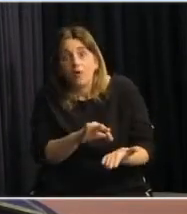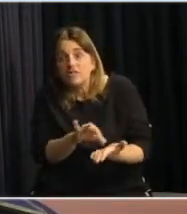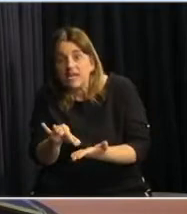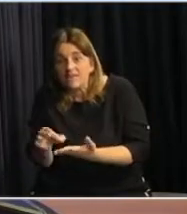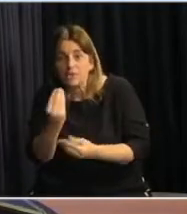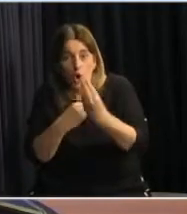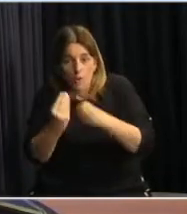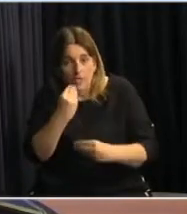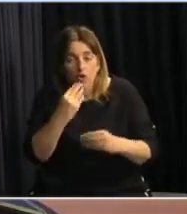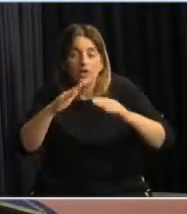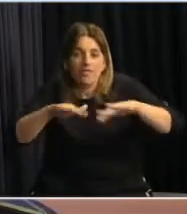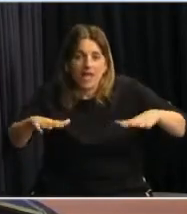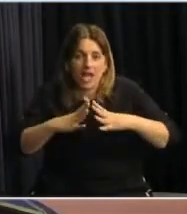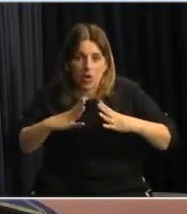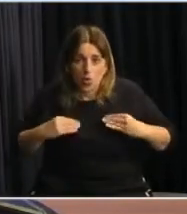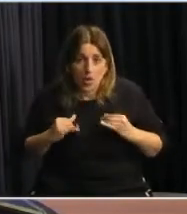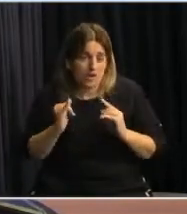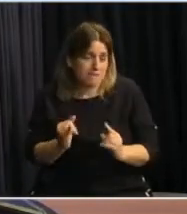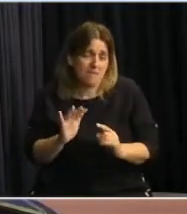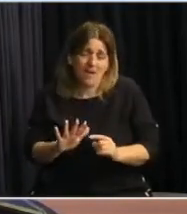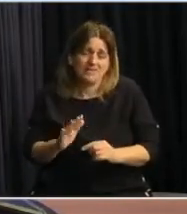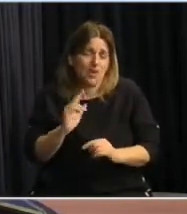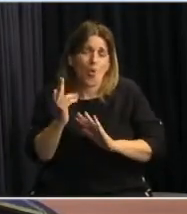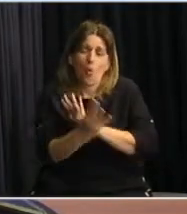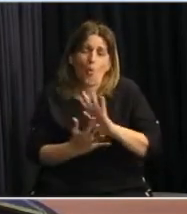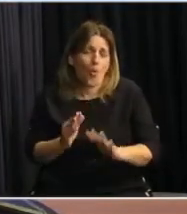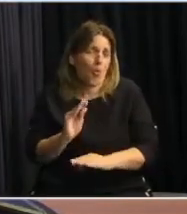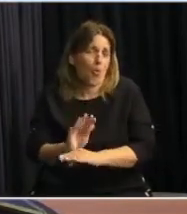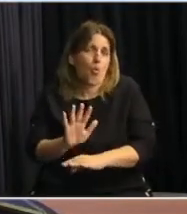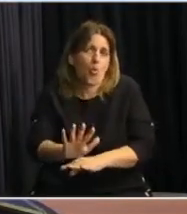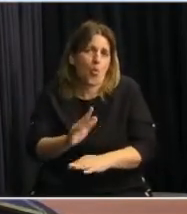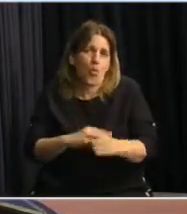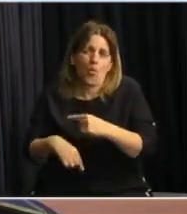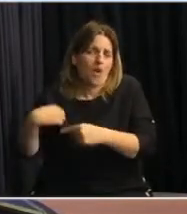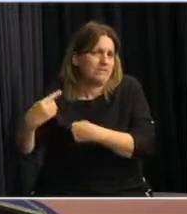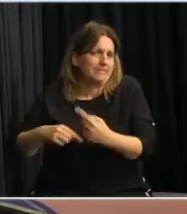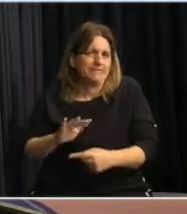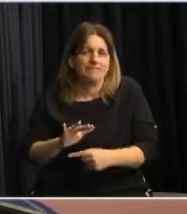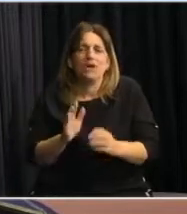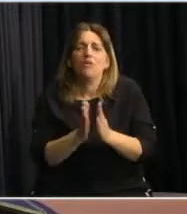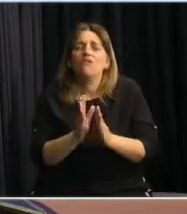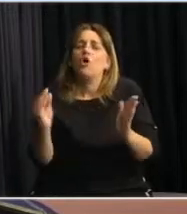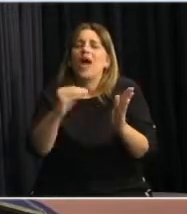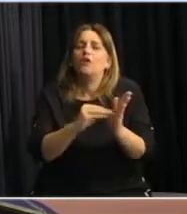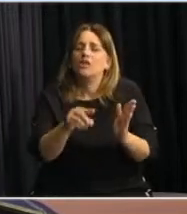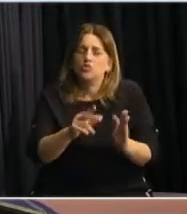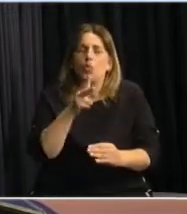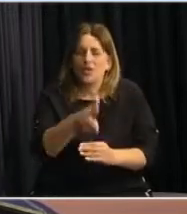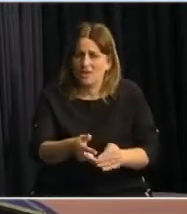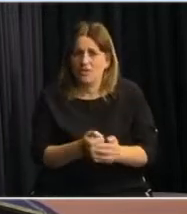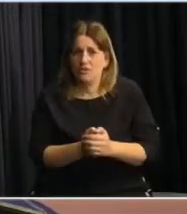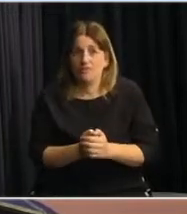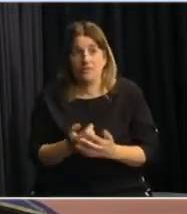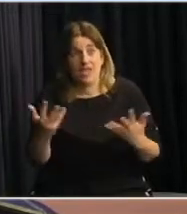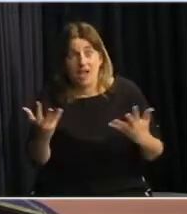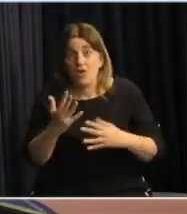comedores escolares tan tradicionales de nuestras escuelas públicas. Incriban a sus hijos. En estos